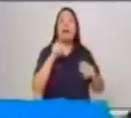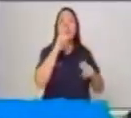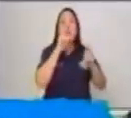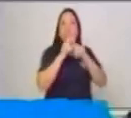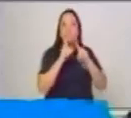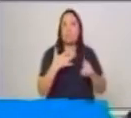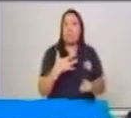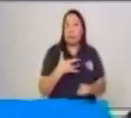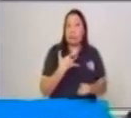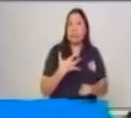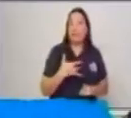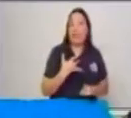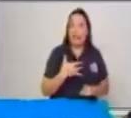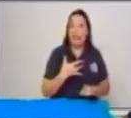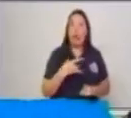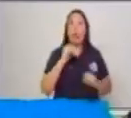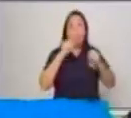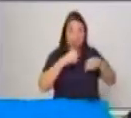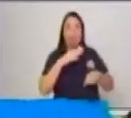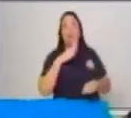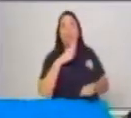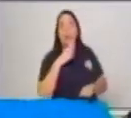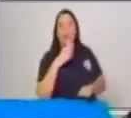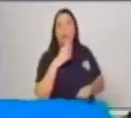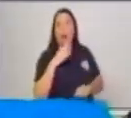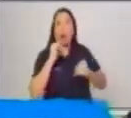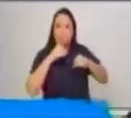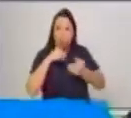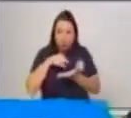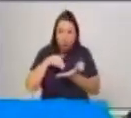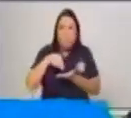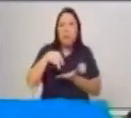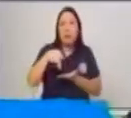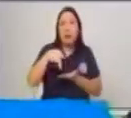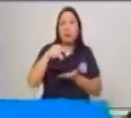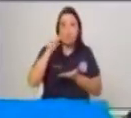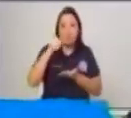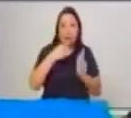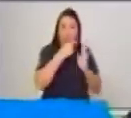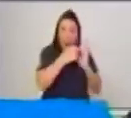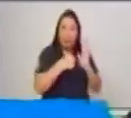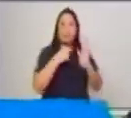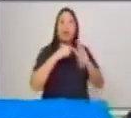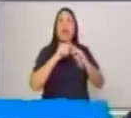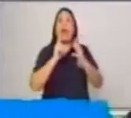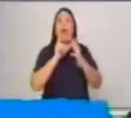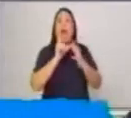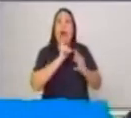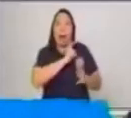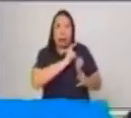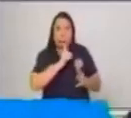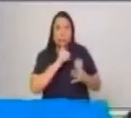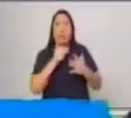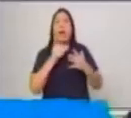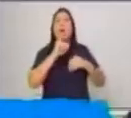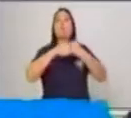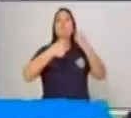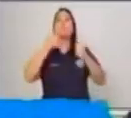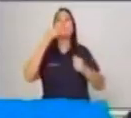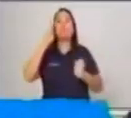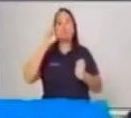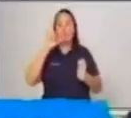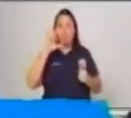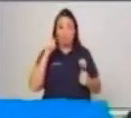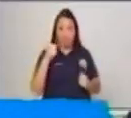tienen sentimientos. Pueden hablar. Pueden caminar. ¿Sí? Esa es una característica bien importante de las fábulas.